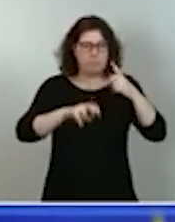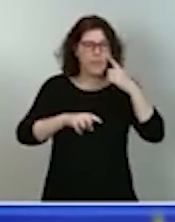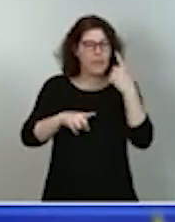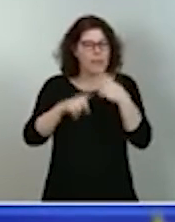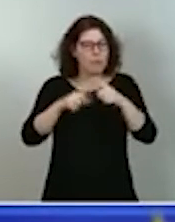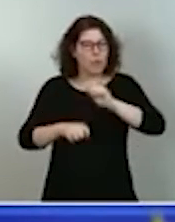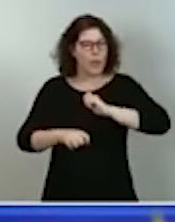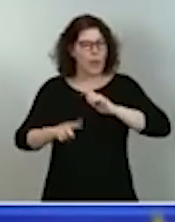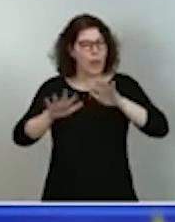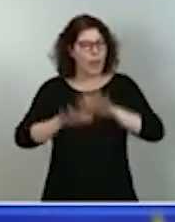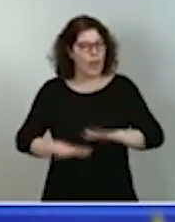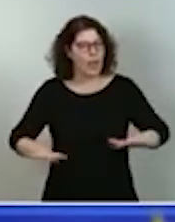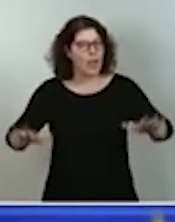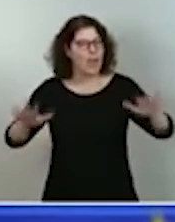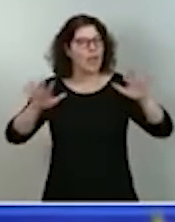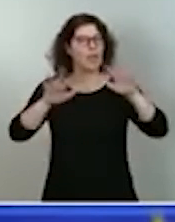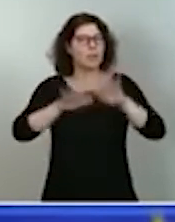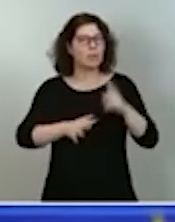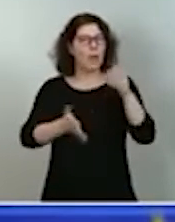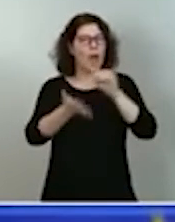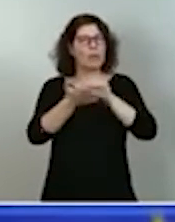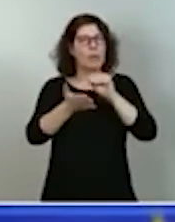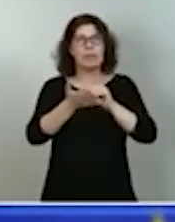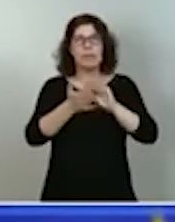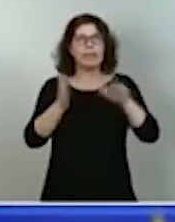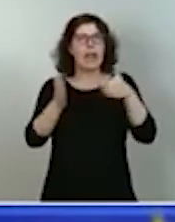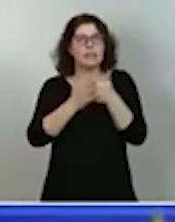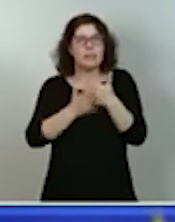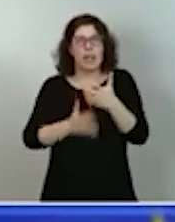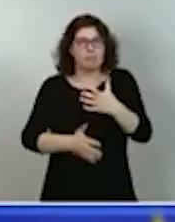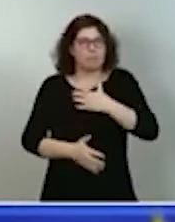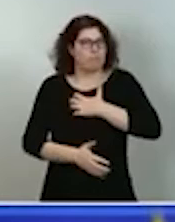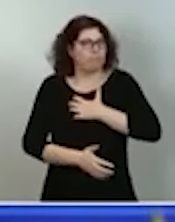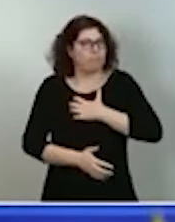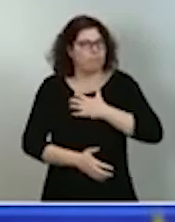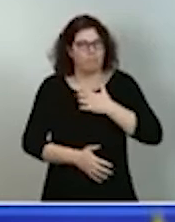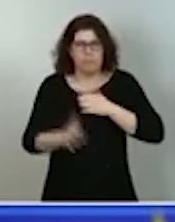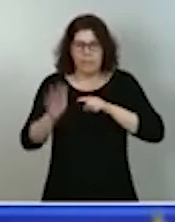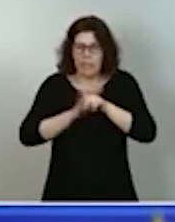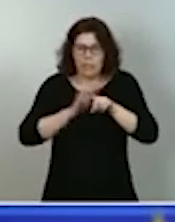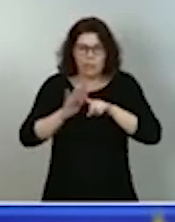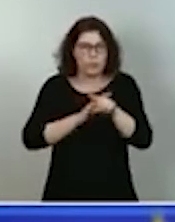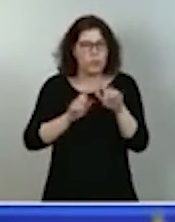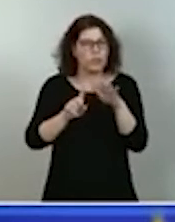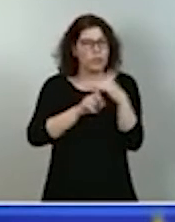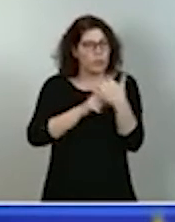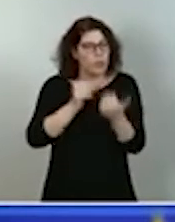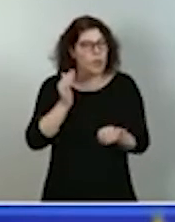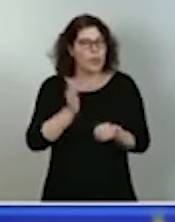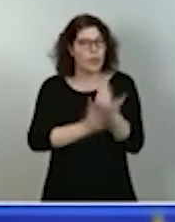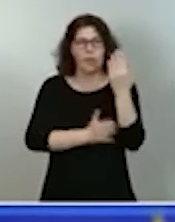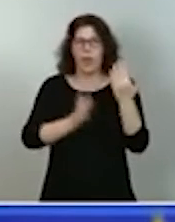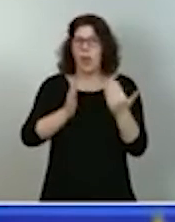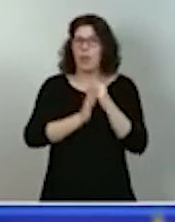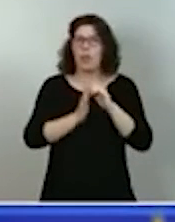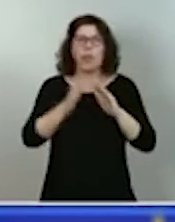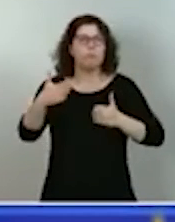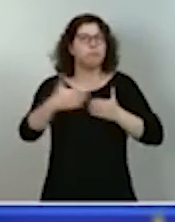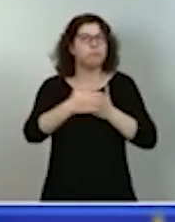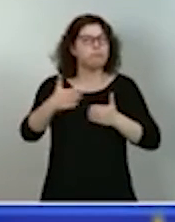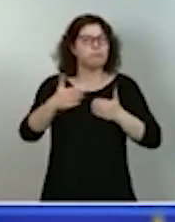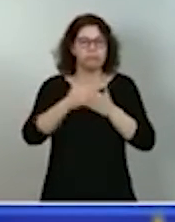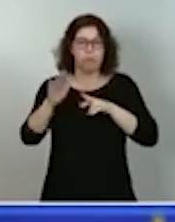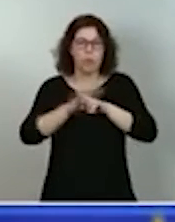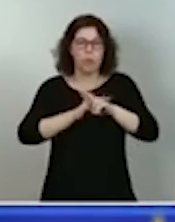en ocasiones casi impotentes para poder gestionar el día a día y todos los recursos excepcionales de los que